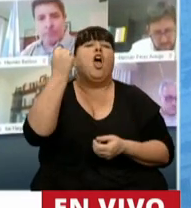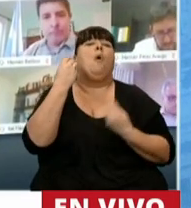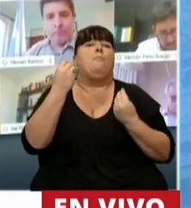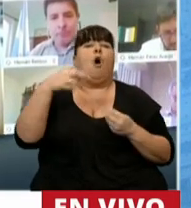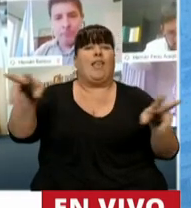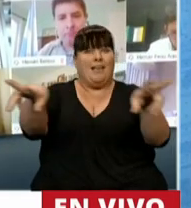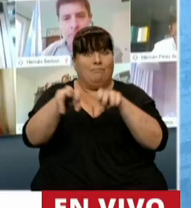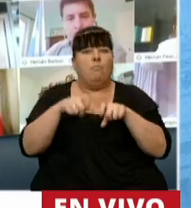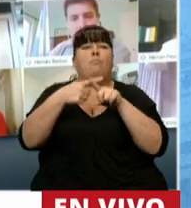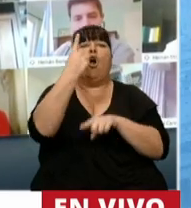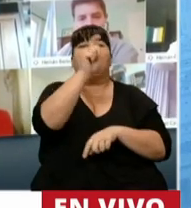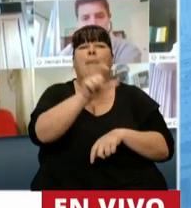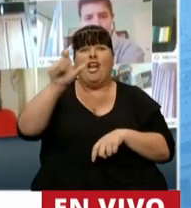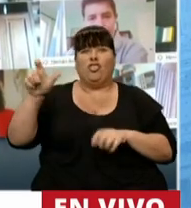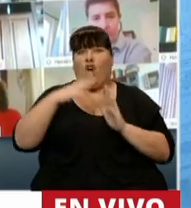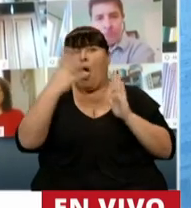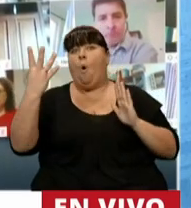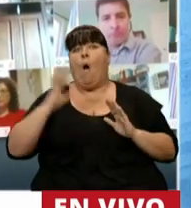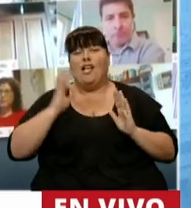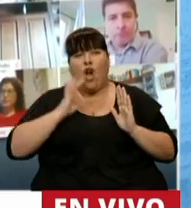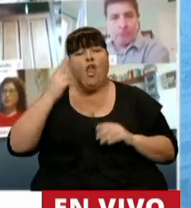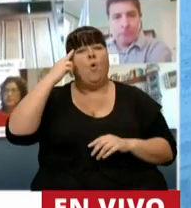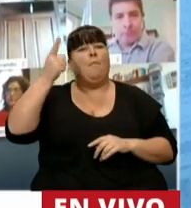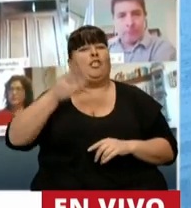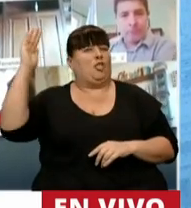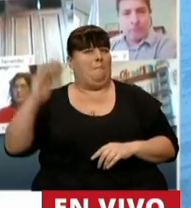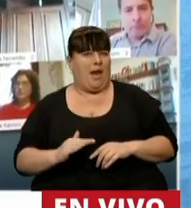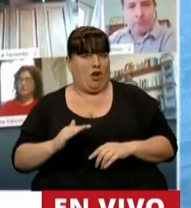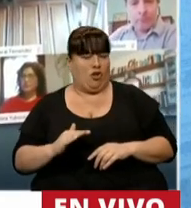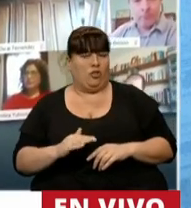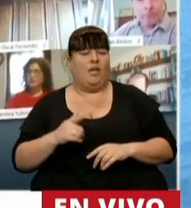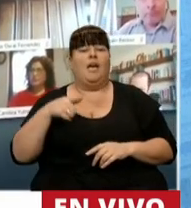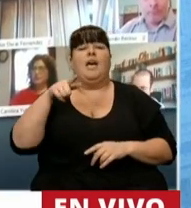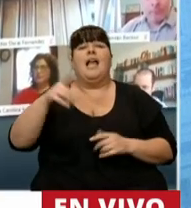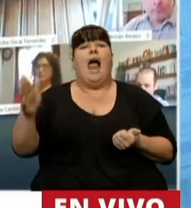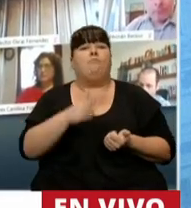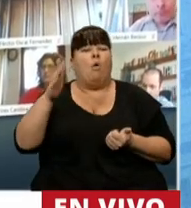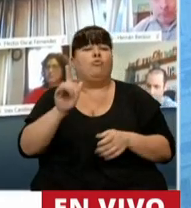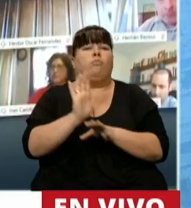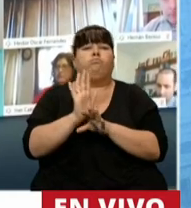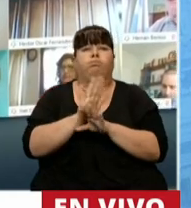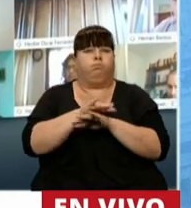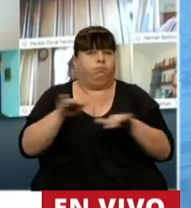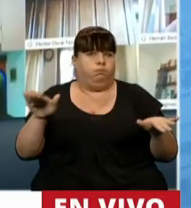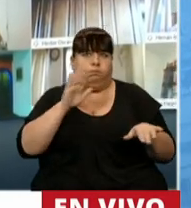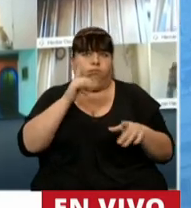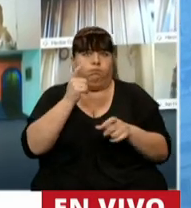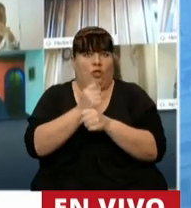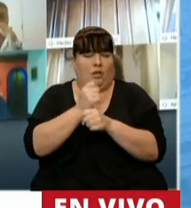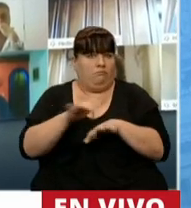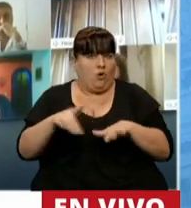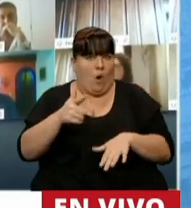porque el PBI per cápita ha caído en estos cuatro años un 9% y el sistema productivo está prácticamente paralizado.